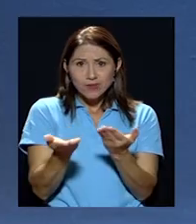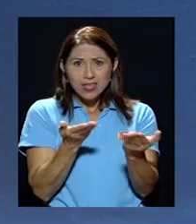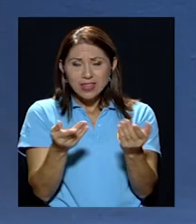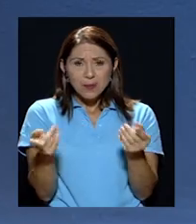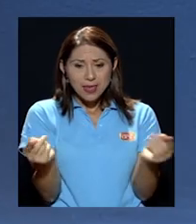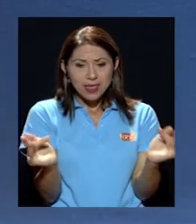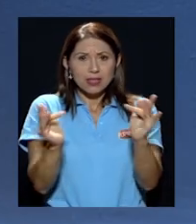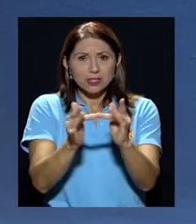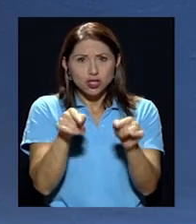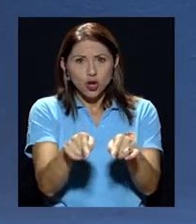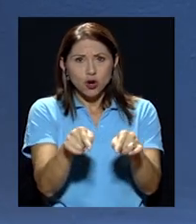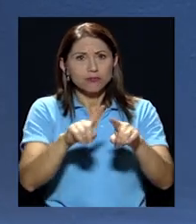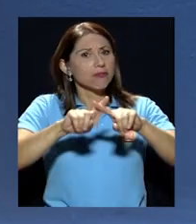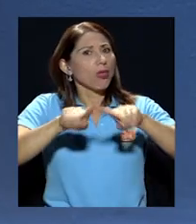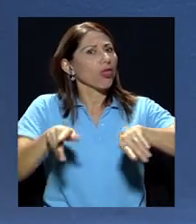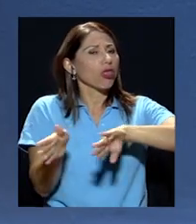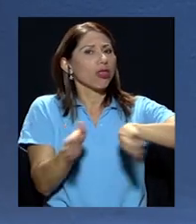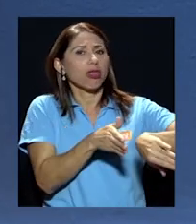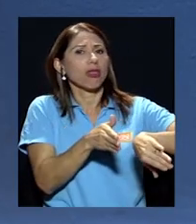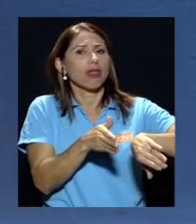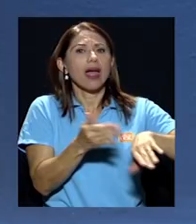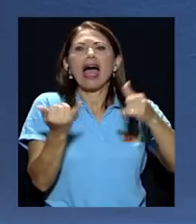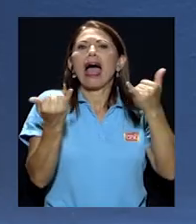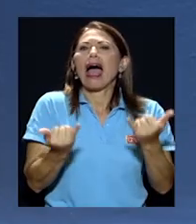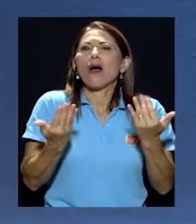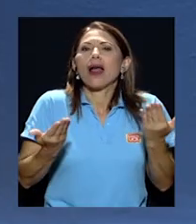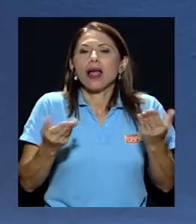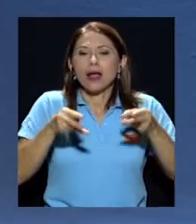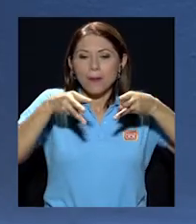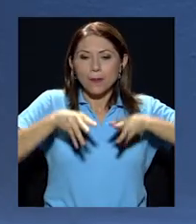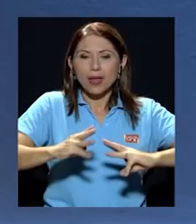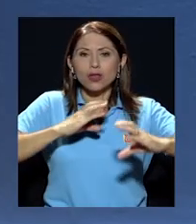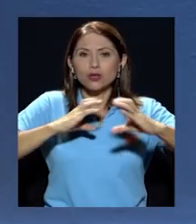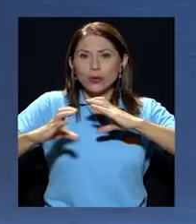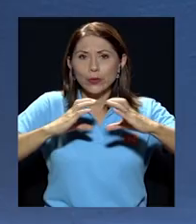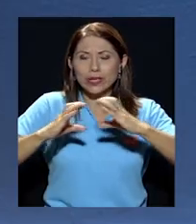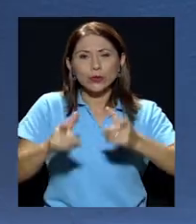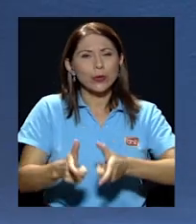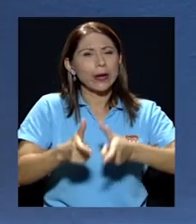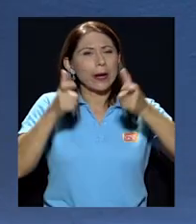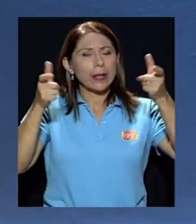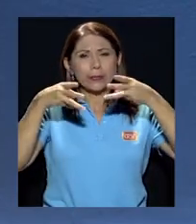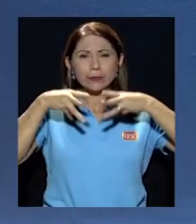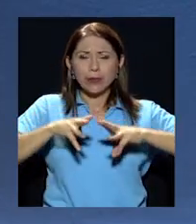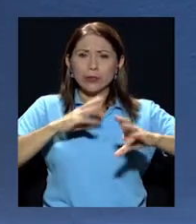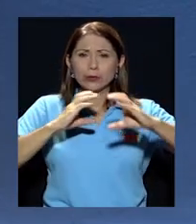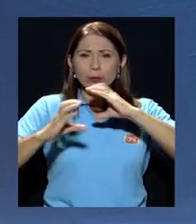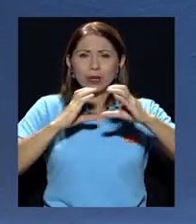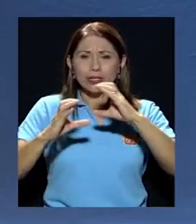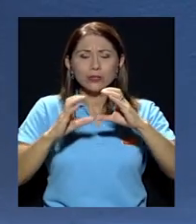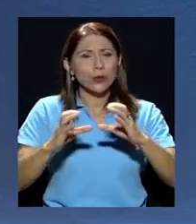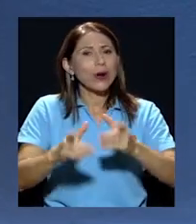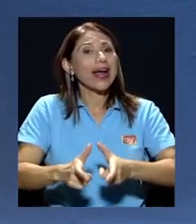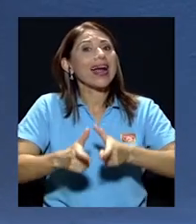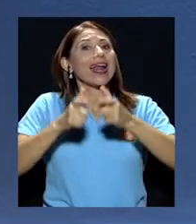y es los medios de comunicación, los grandes medios de comunicación, los grandes intereses de los dueños